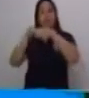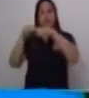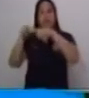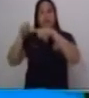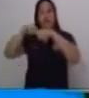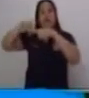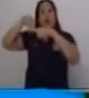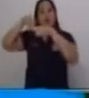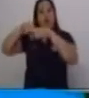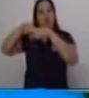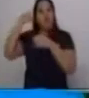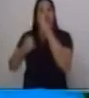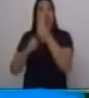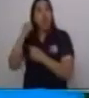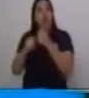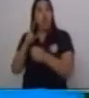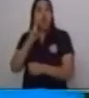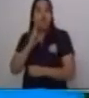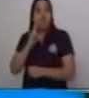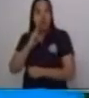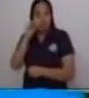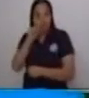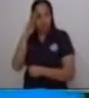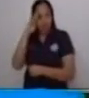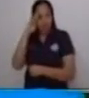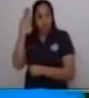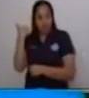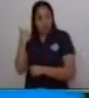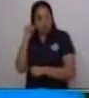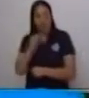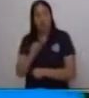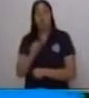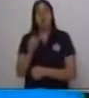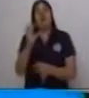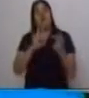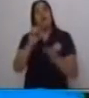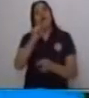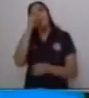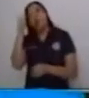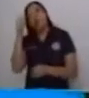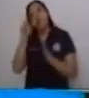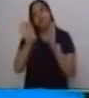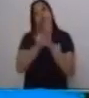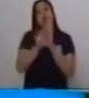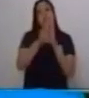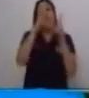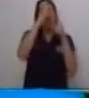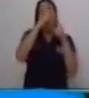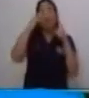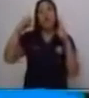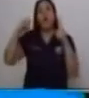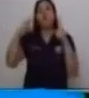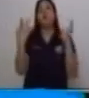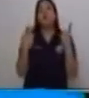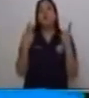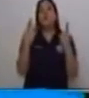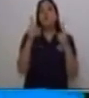núcleo del sujeto. Ahora vamos a ver un ejemplo con una oración con sujeto tácito.